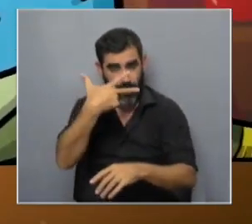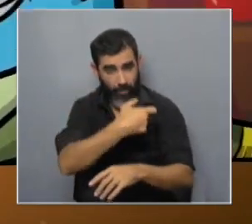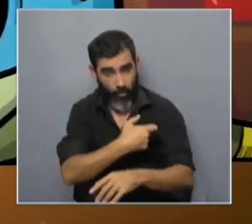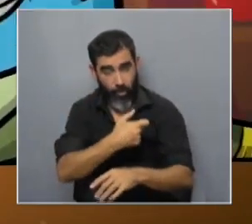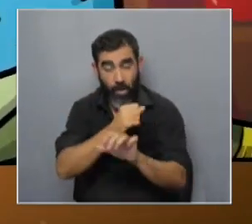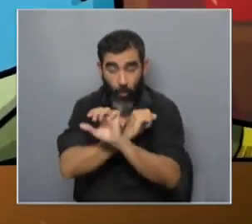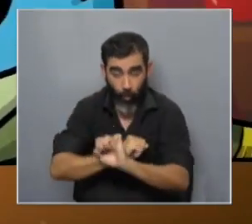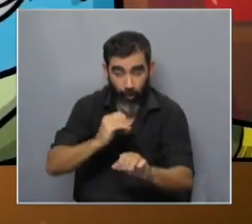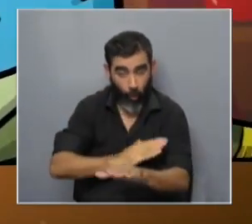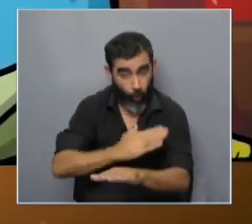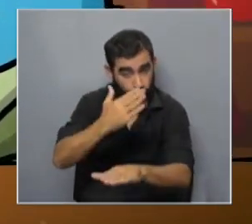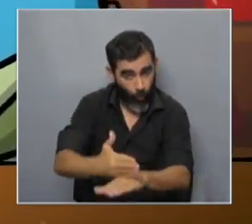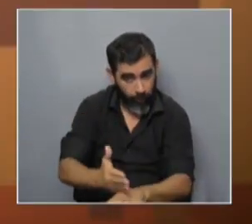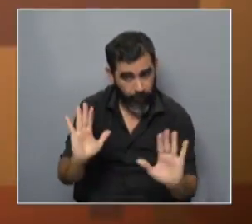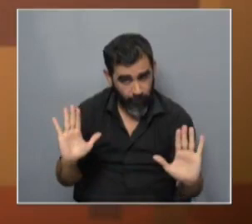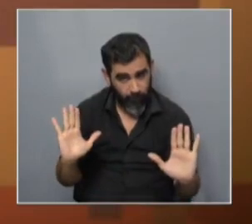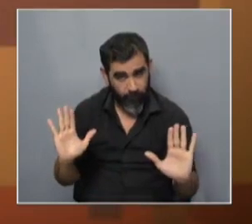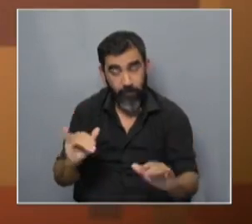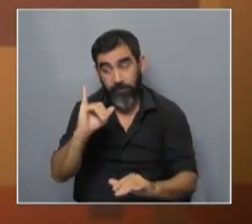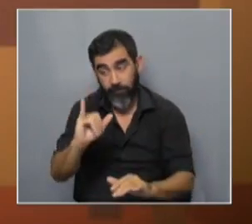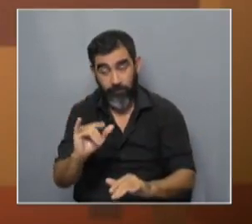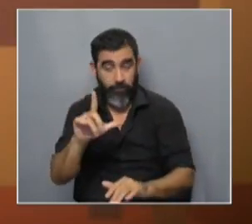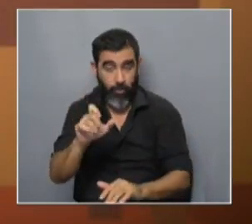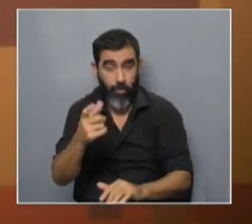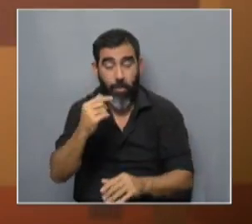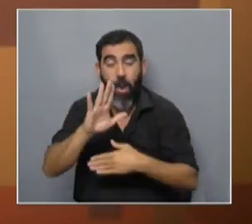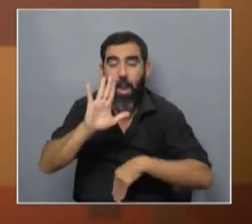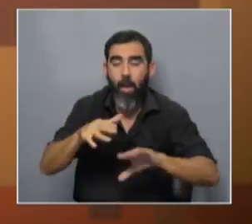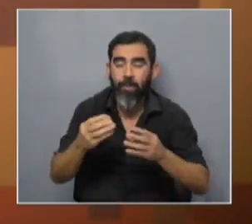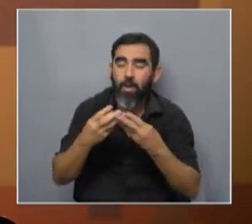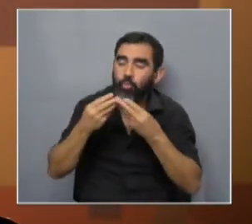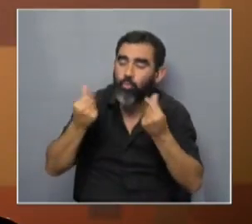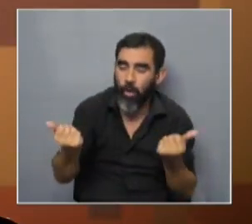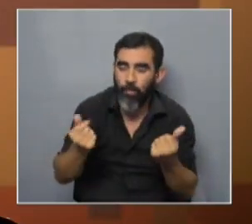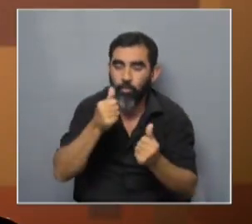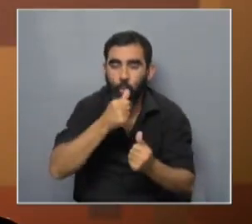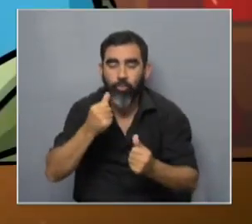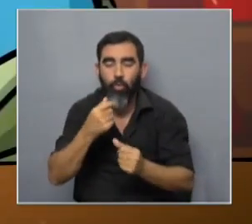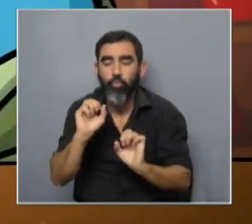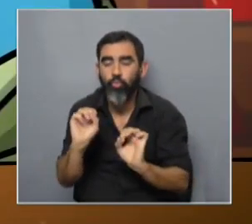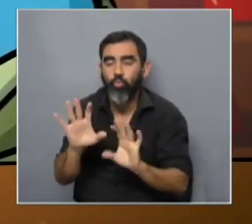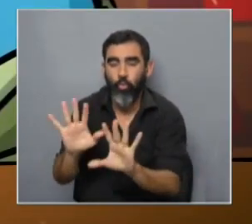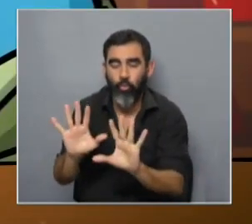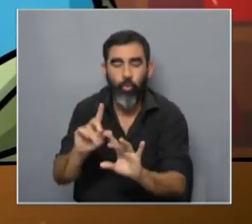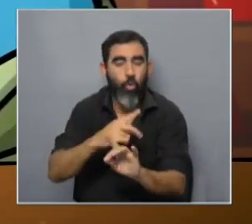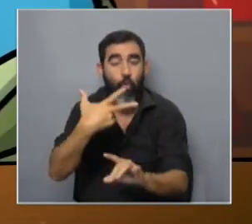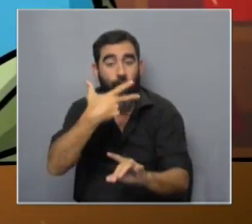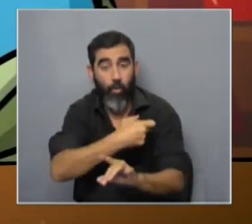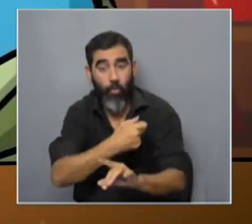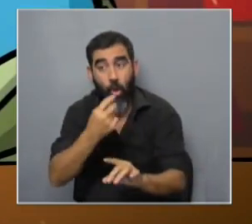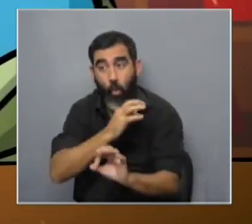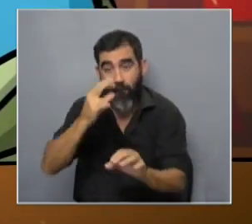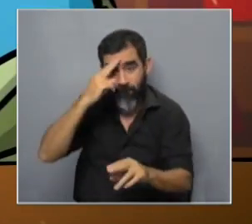pueden tener efectos adversos doctor sí pero la mayoría son leves y se resuelven solos no vacunarse y